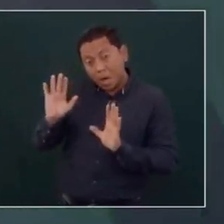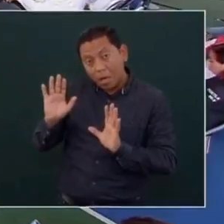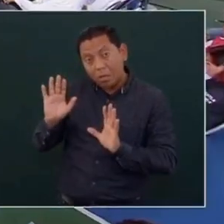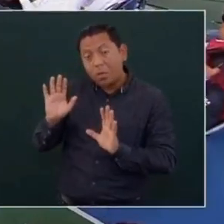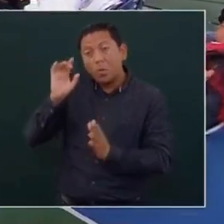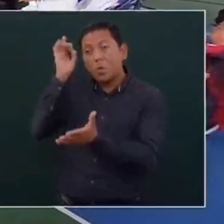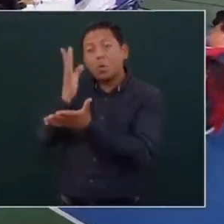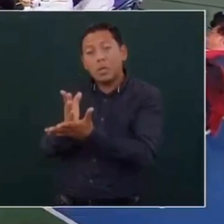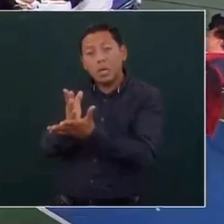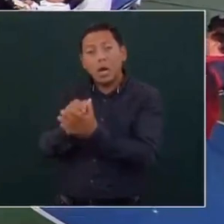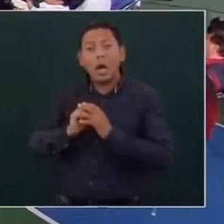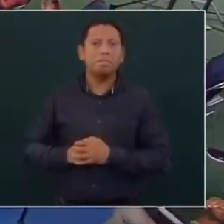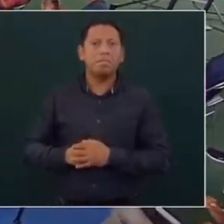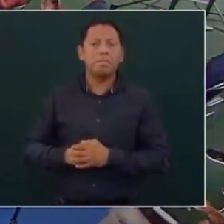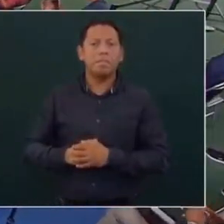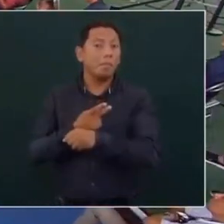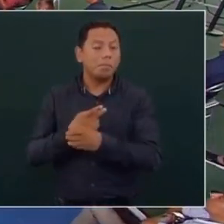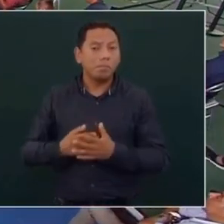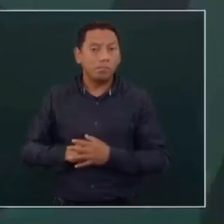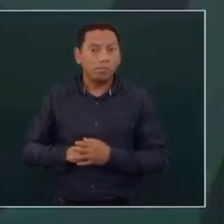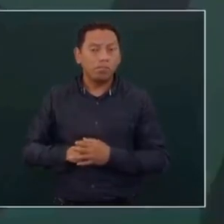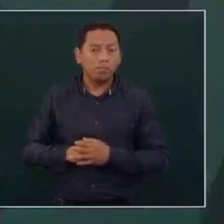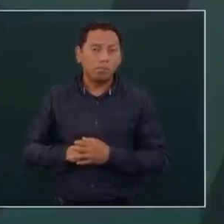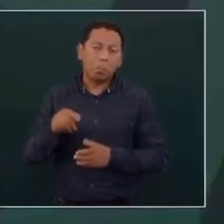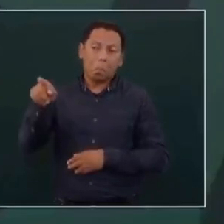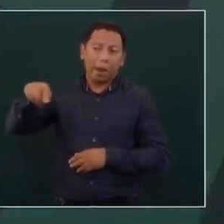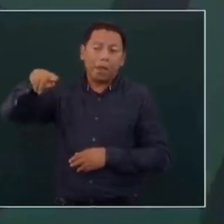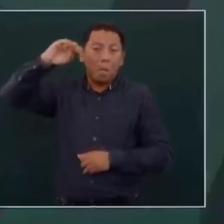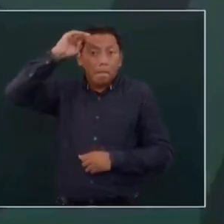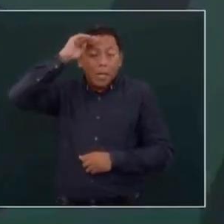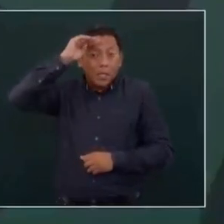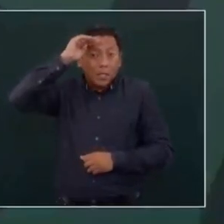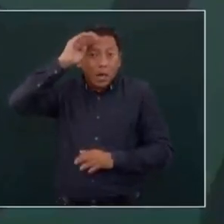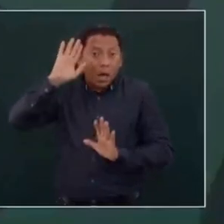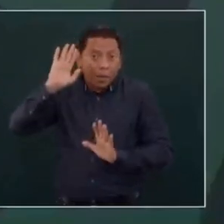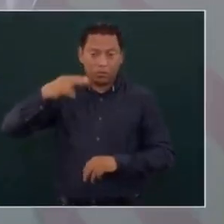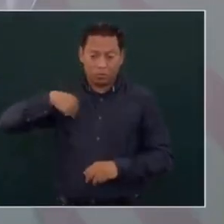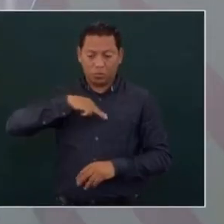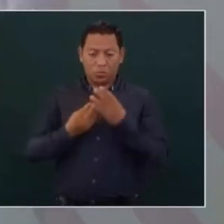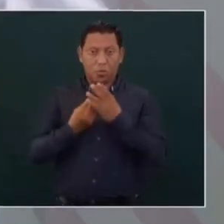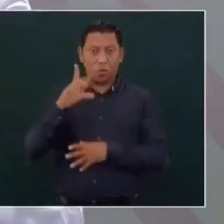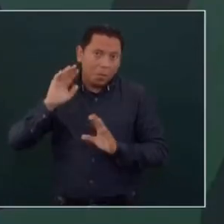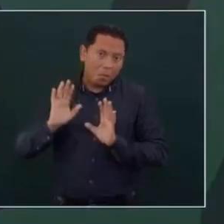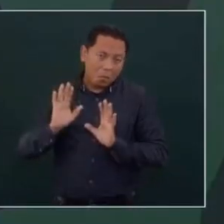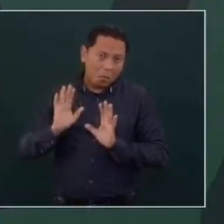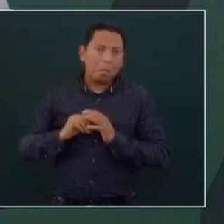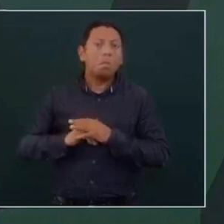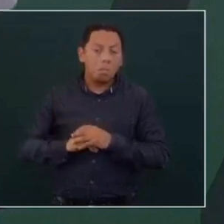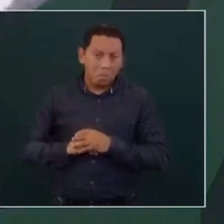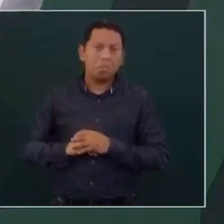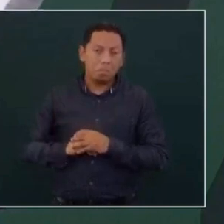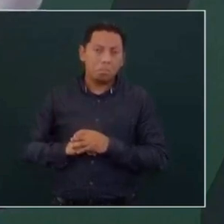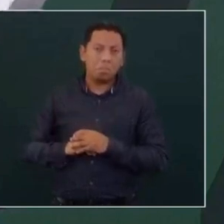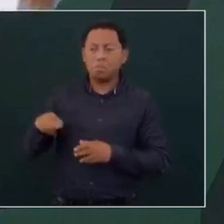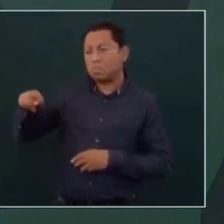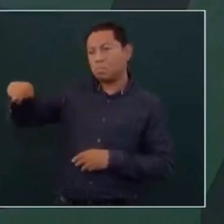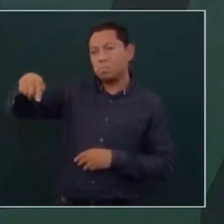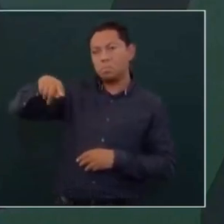única alternativa era la vía armada. Y consideraban que nosotros éramos falsarios. Llegaron a